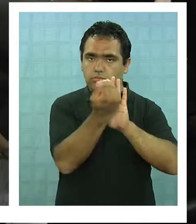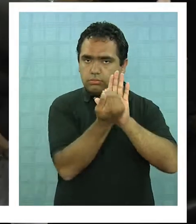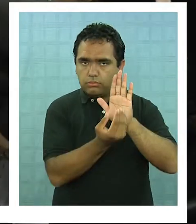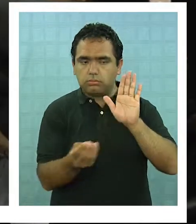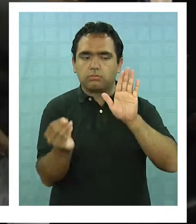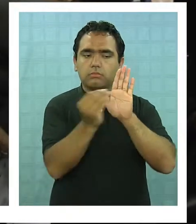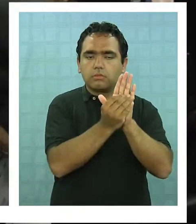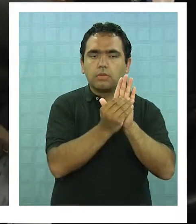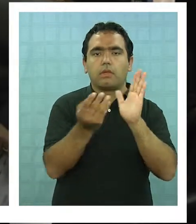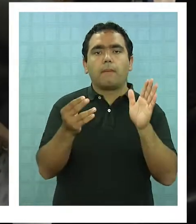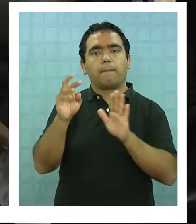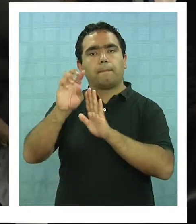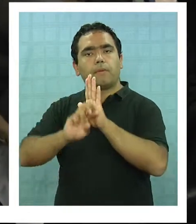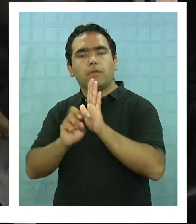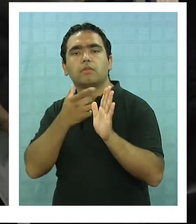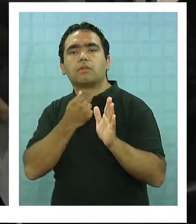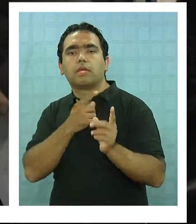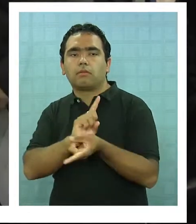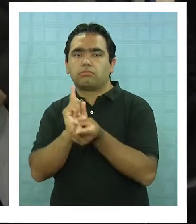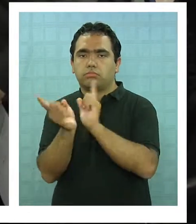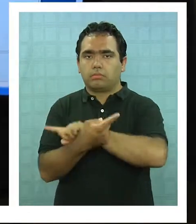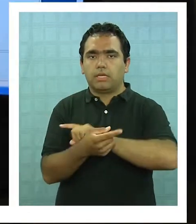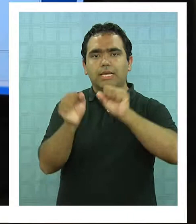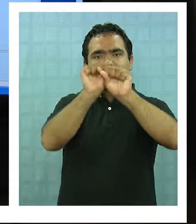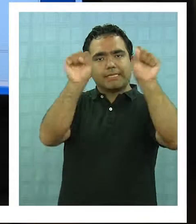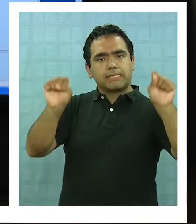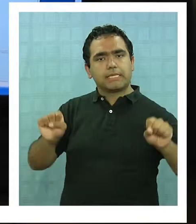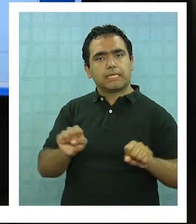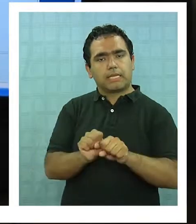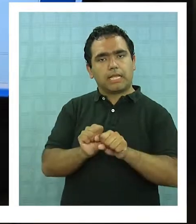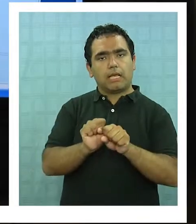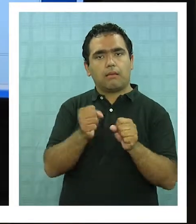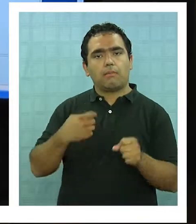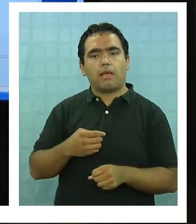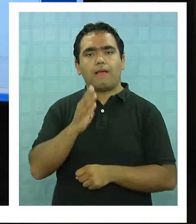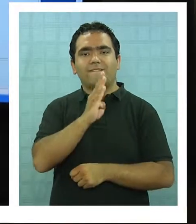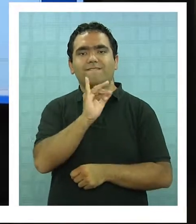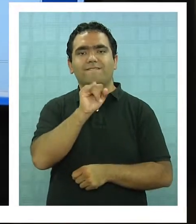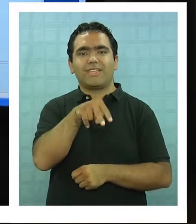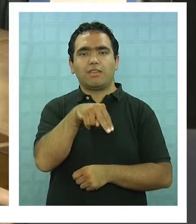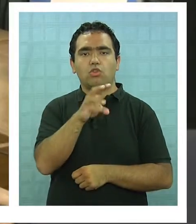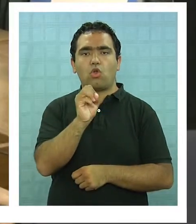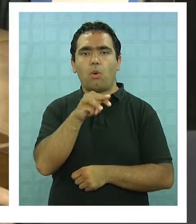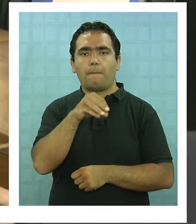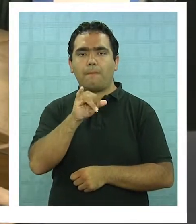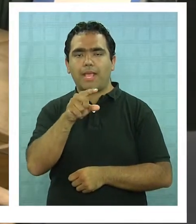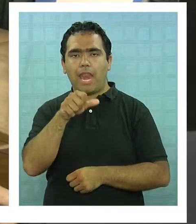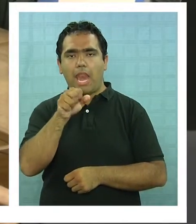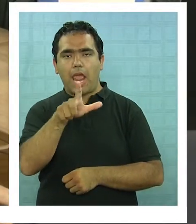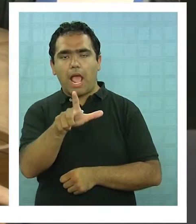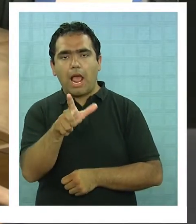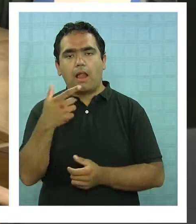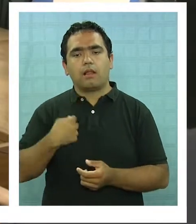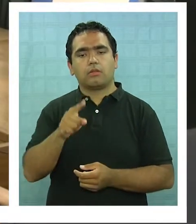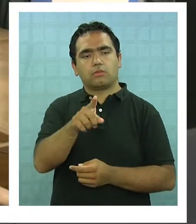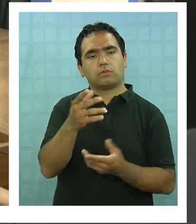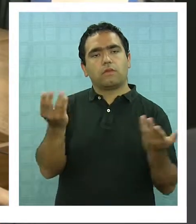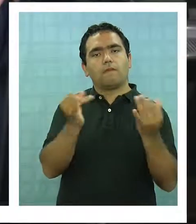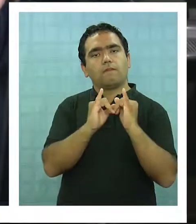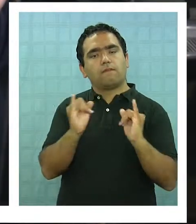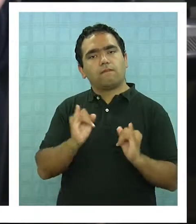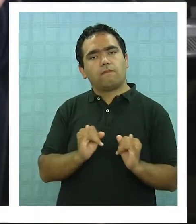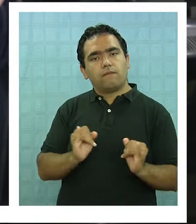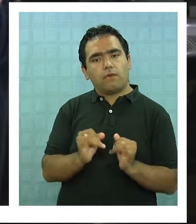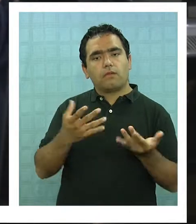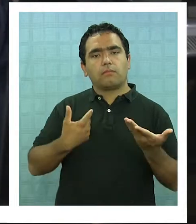se aprobó el proyecto que plantea modificar el actual sistema binominal por uno proporcional moderado por medio de una redistribución